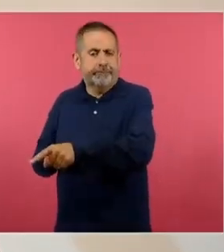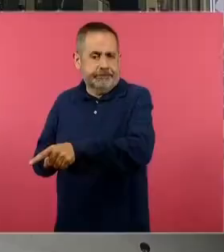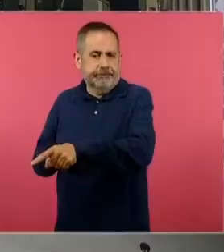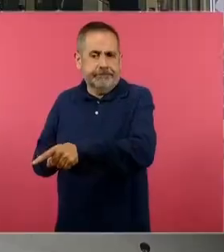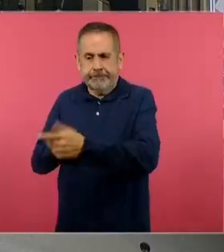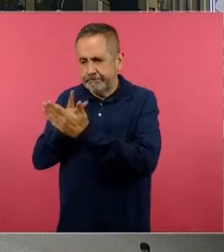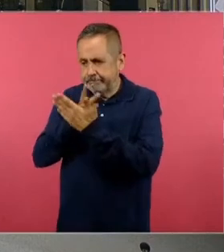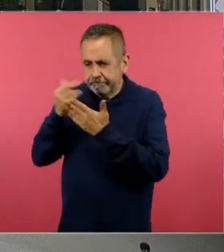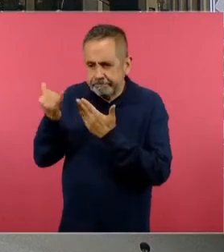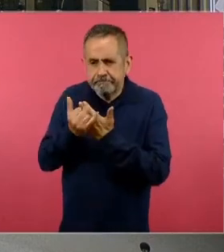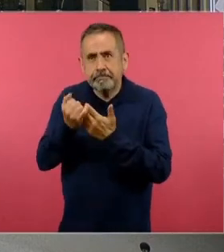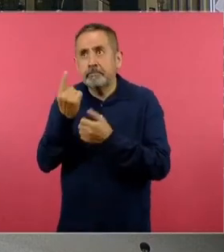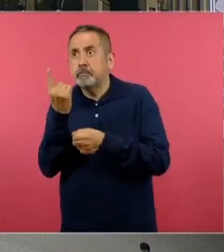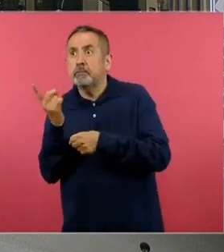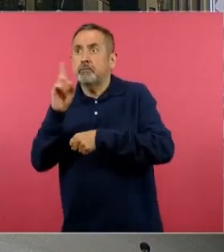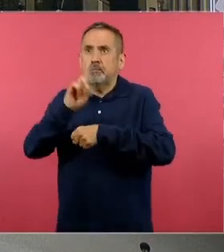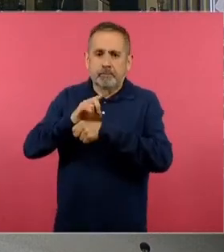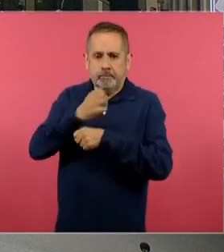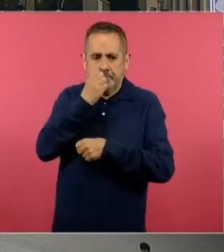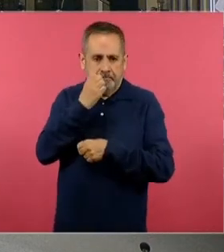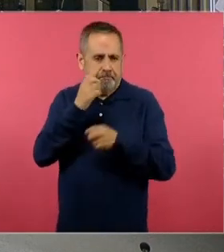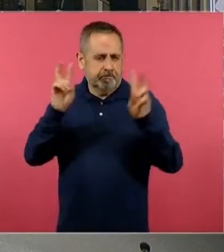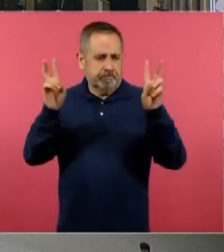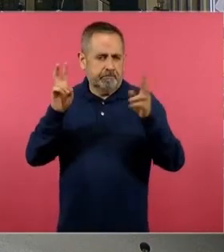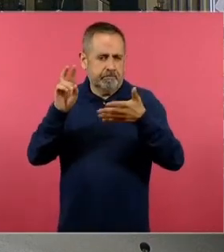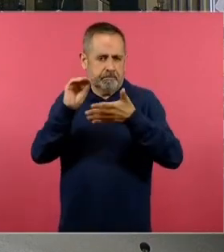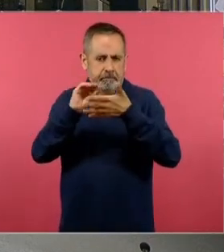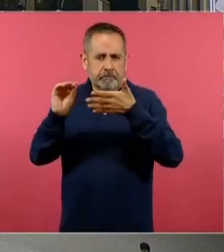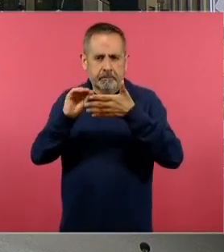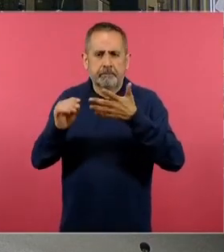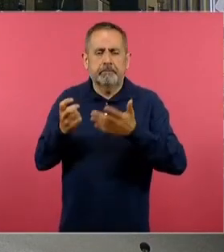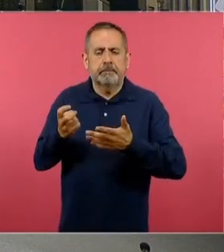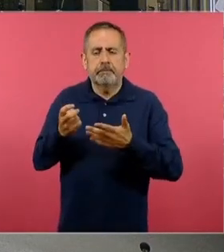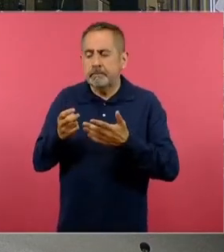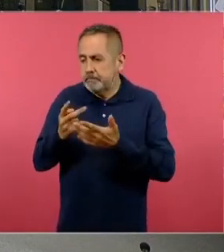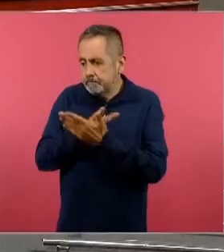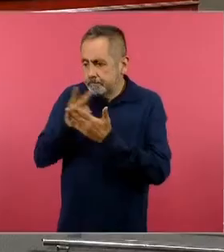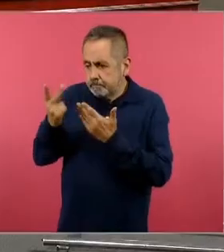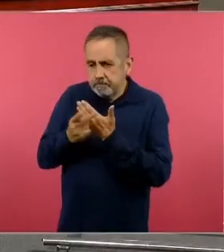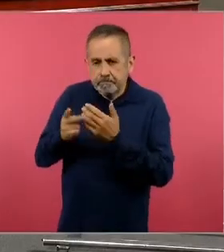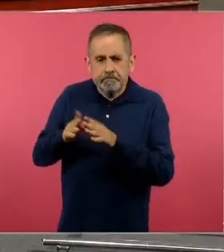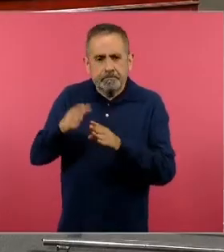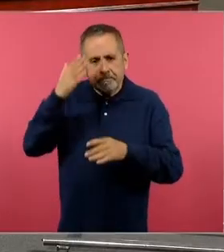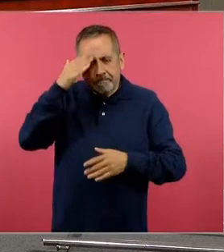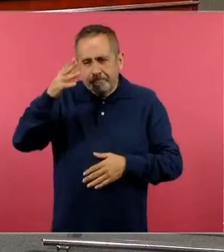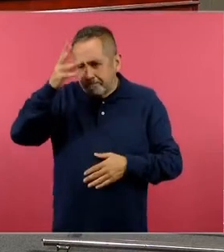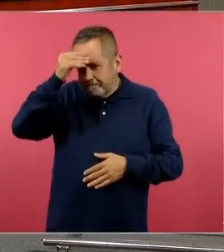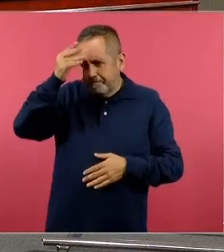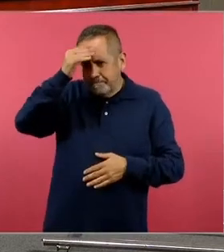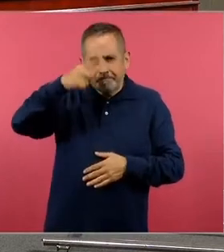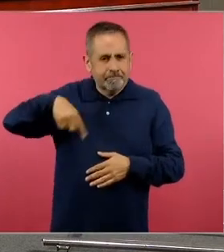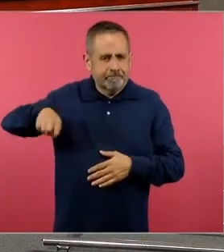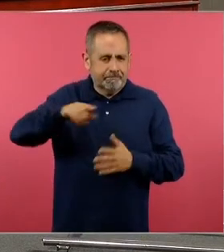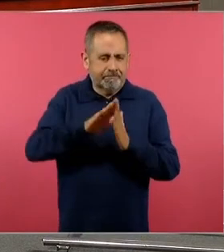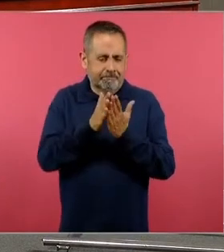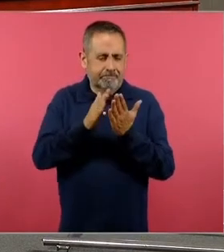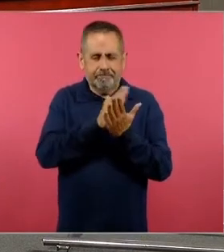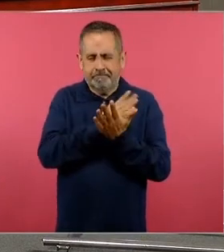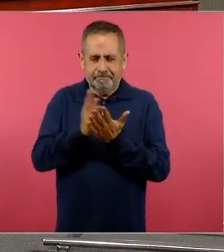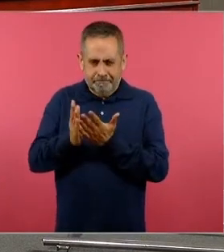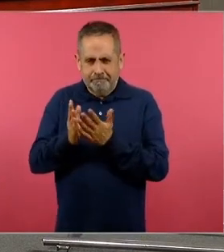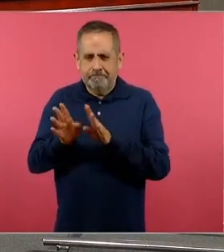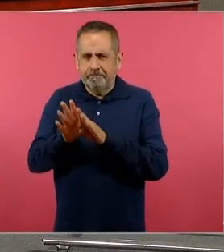nuestro proyecto un día en la escuela. Entonces, ese proyecto llamados Aventuras de Aprendizaje en todos los libros